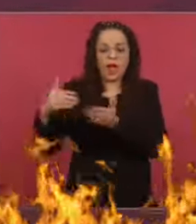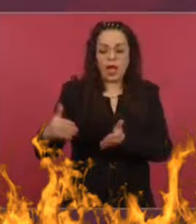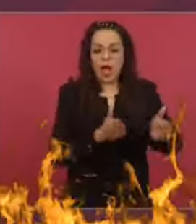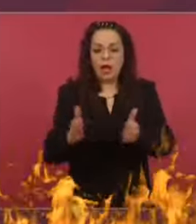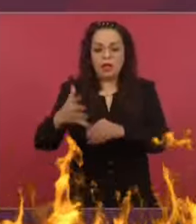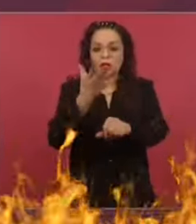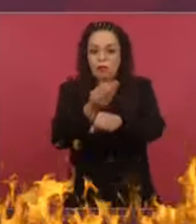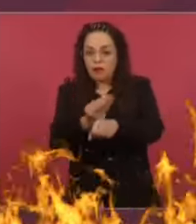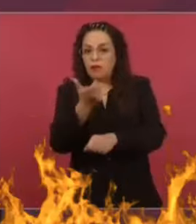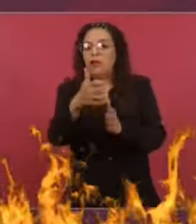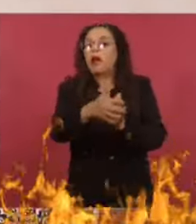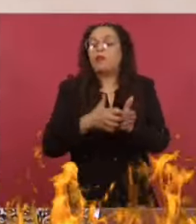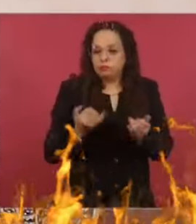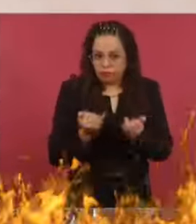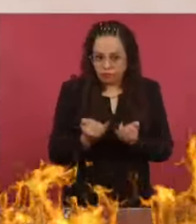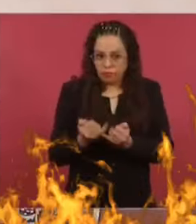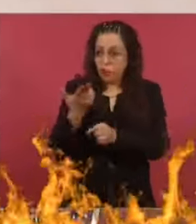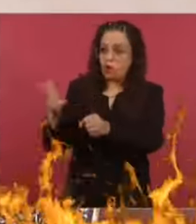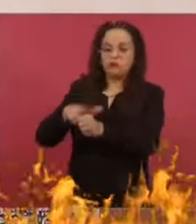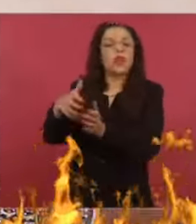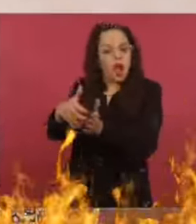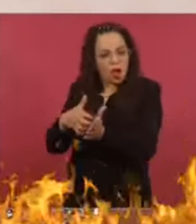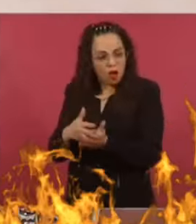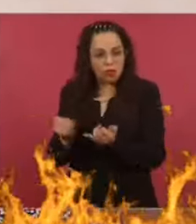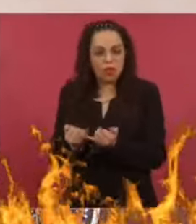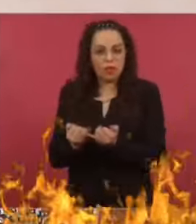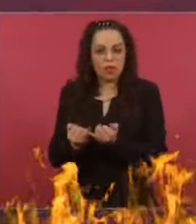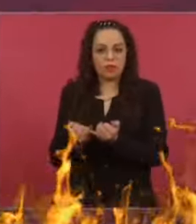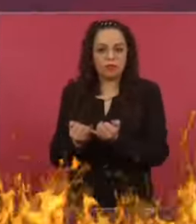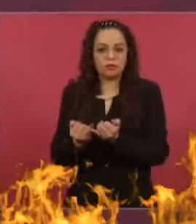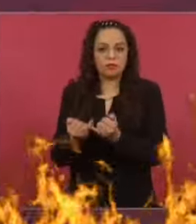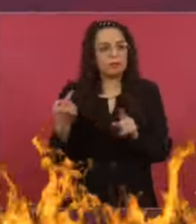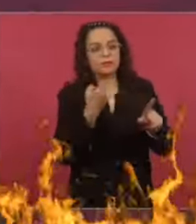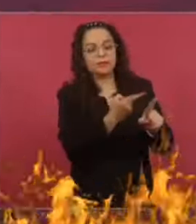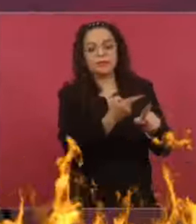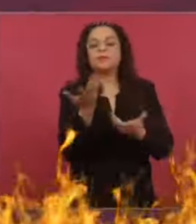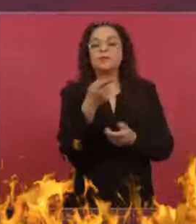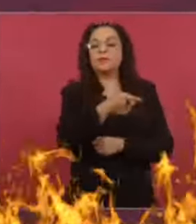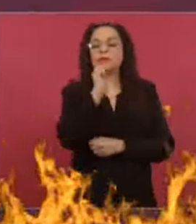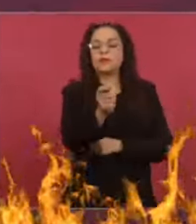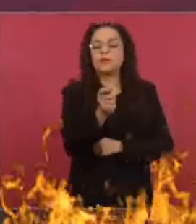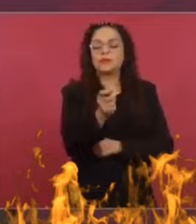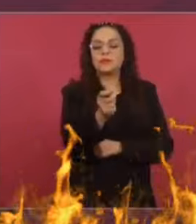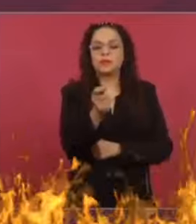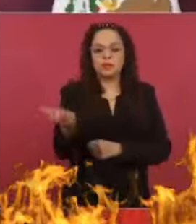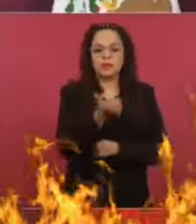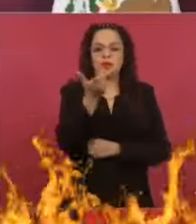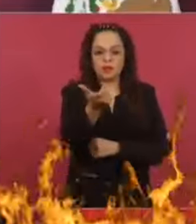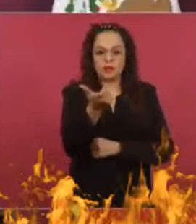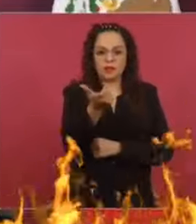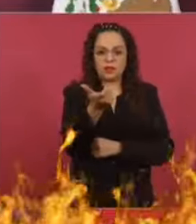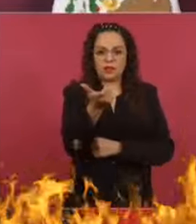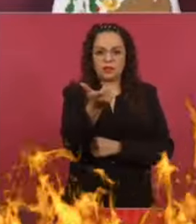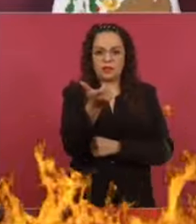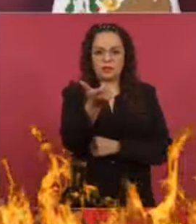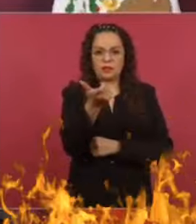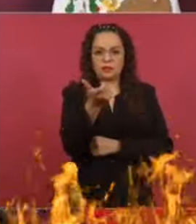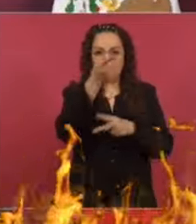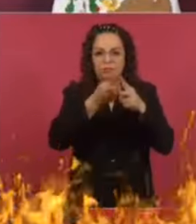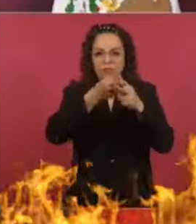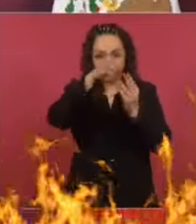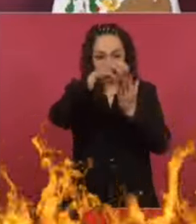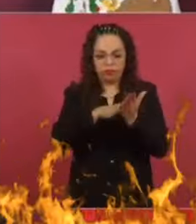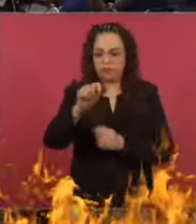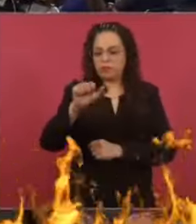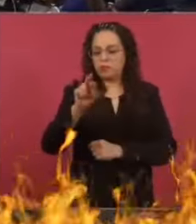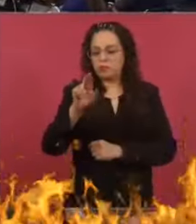¿Y cuánto nos vamos a ahorrar en el caso de los hospitales? ¿Y cuánto nos vamos a ahorrar revisando las tarifas o la contraprestación de